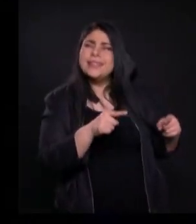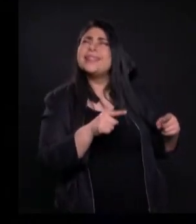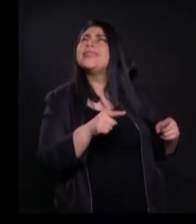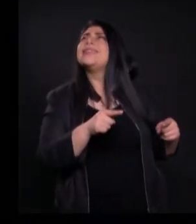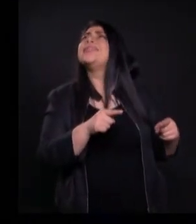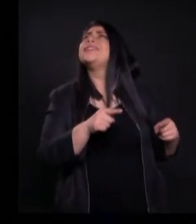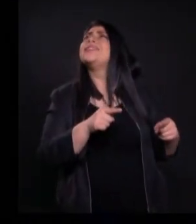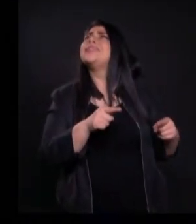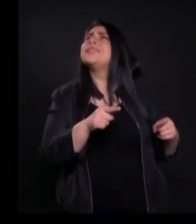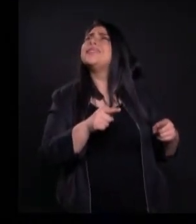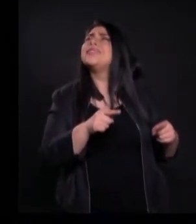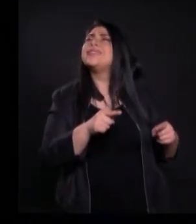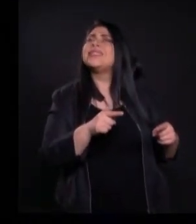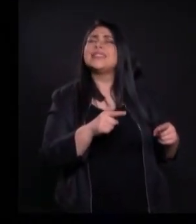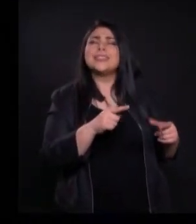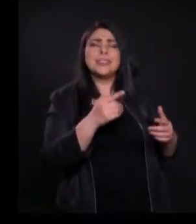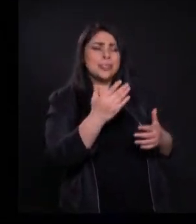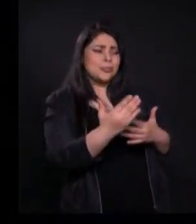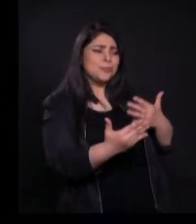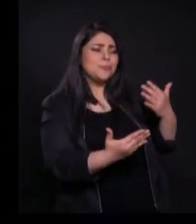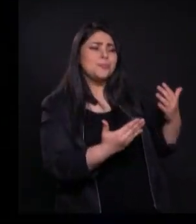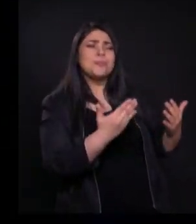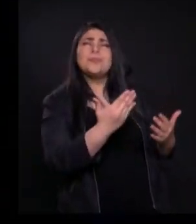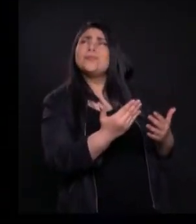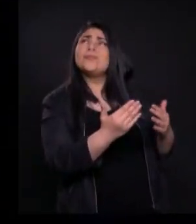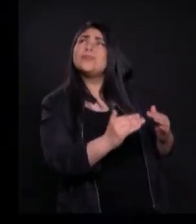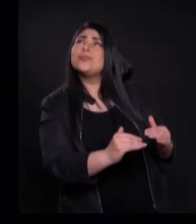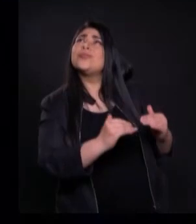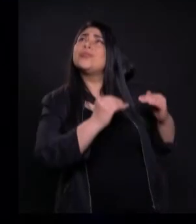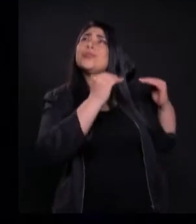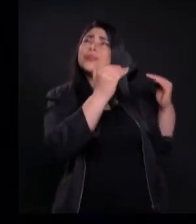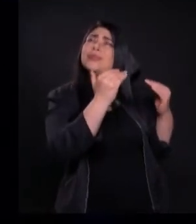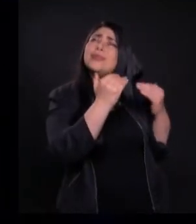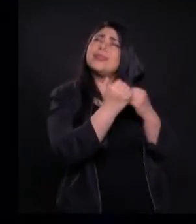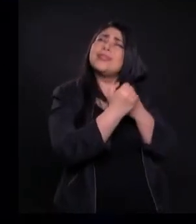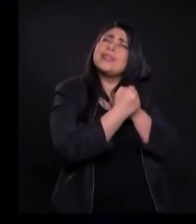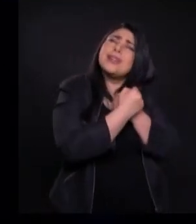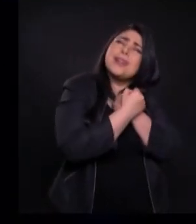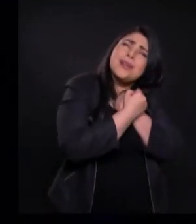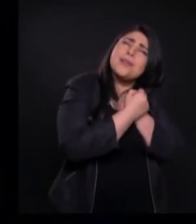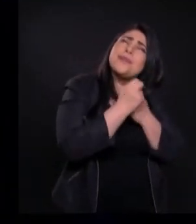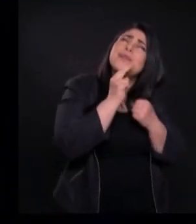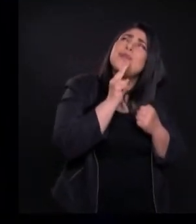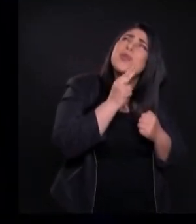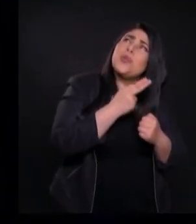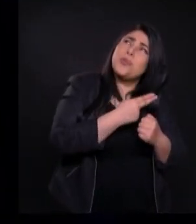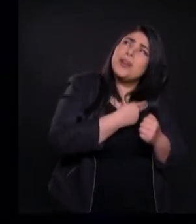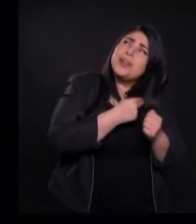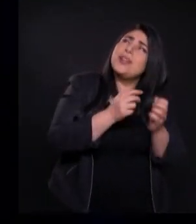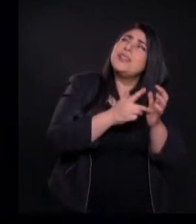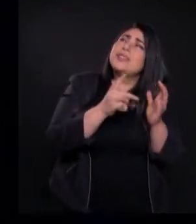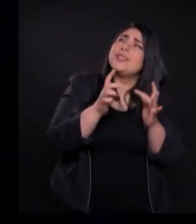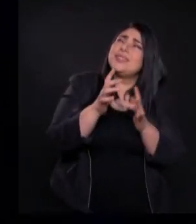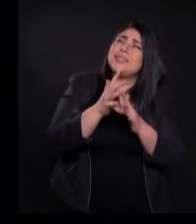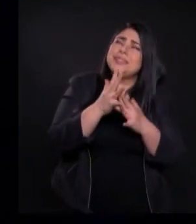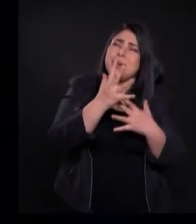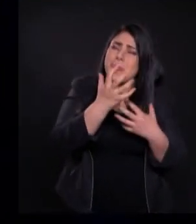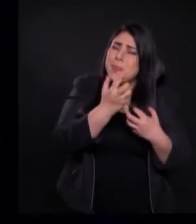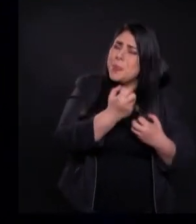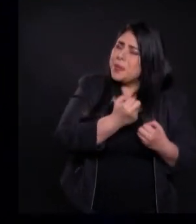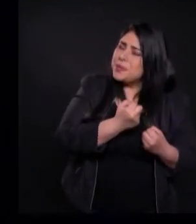estándar De servicio De entrega De amor De humildad De pasión Por los demás